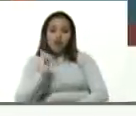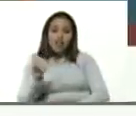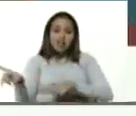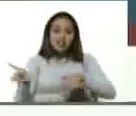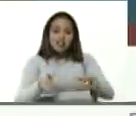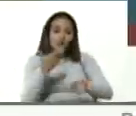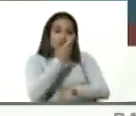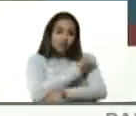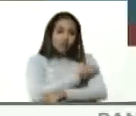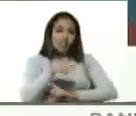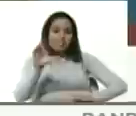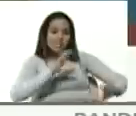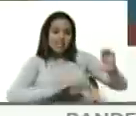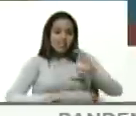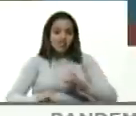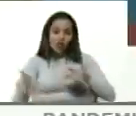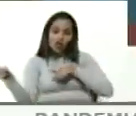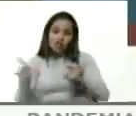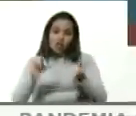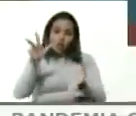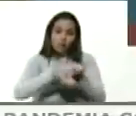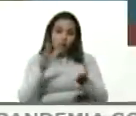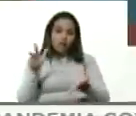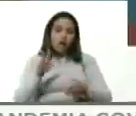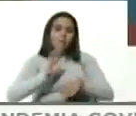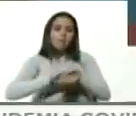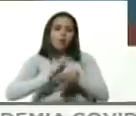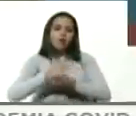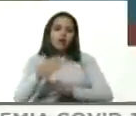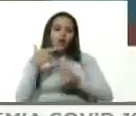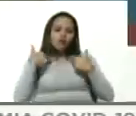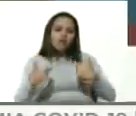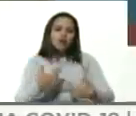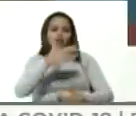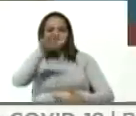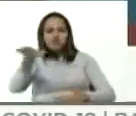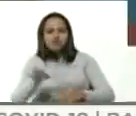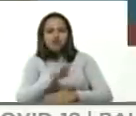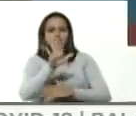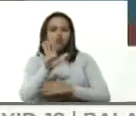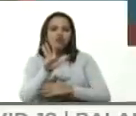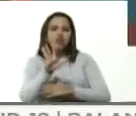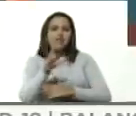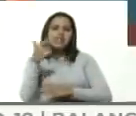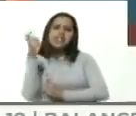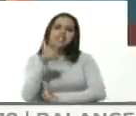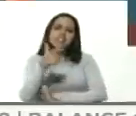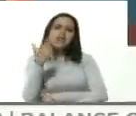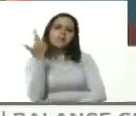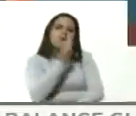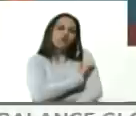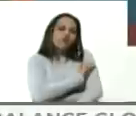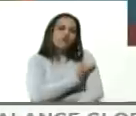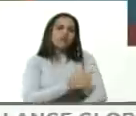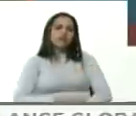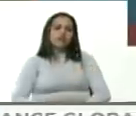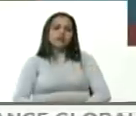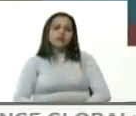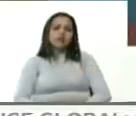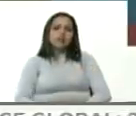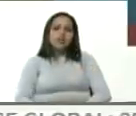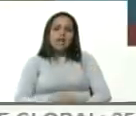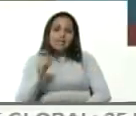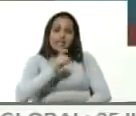científicamente porque todos los seres humanos por igual necesitan vacunarse necesitan tener